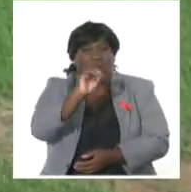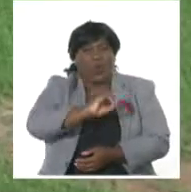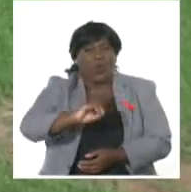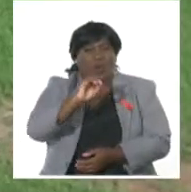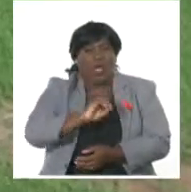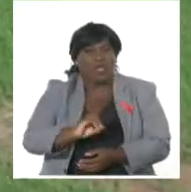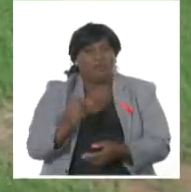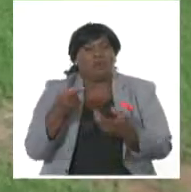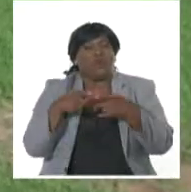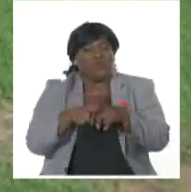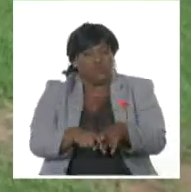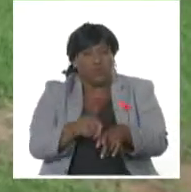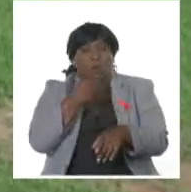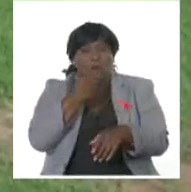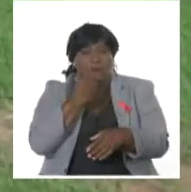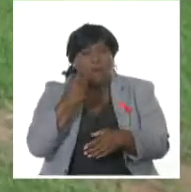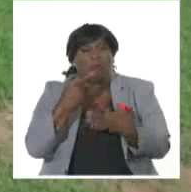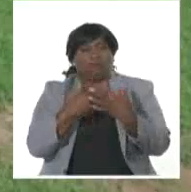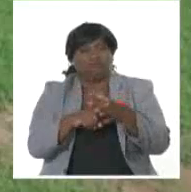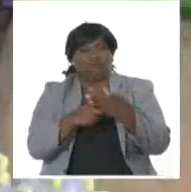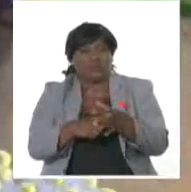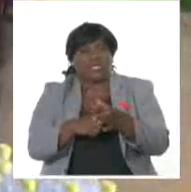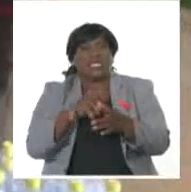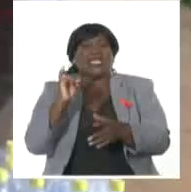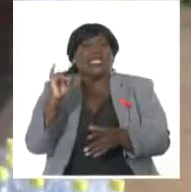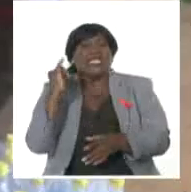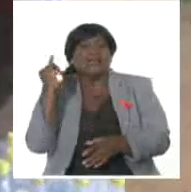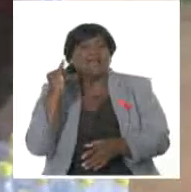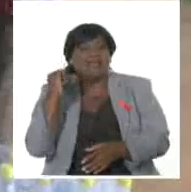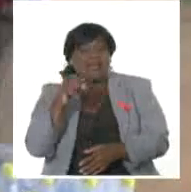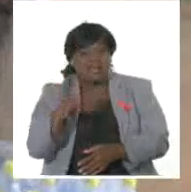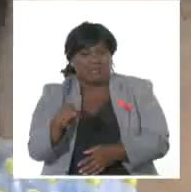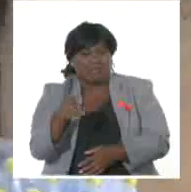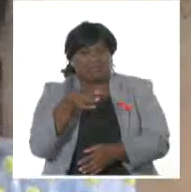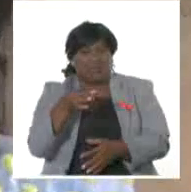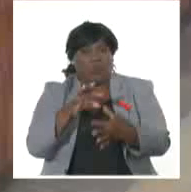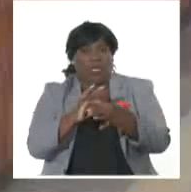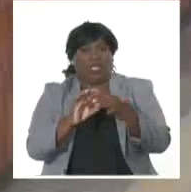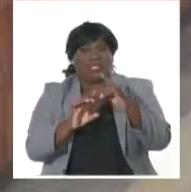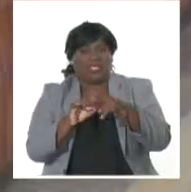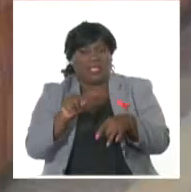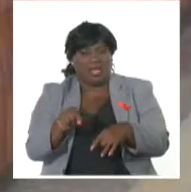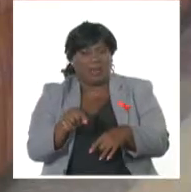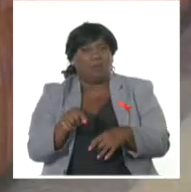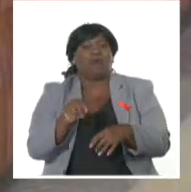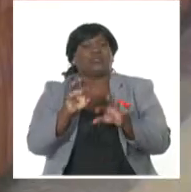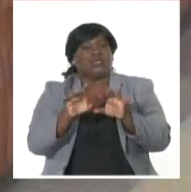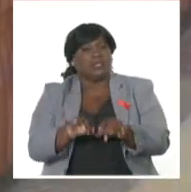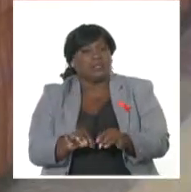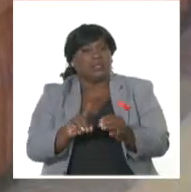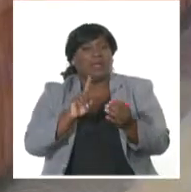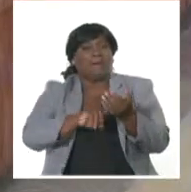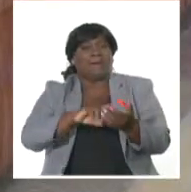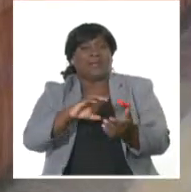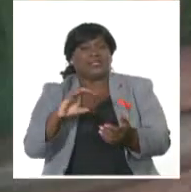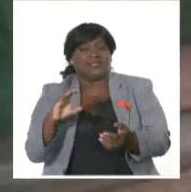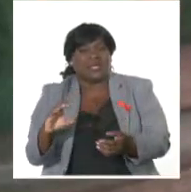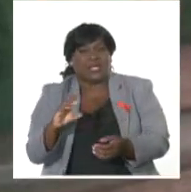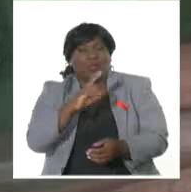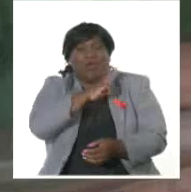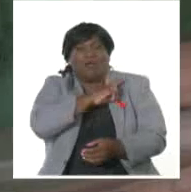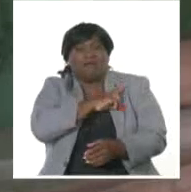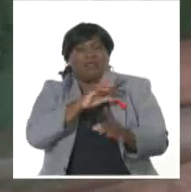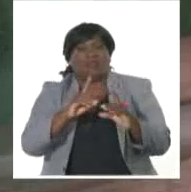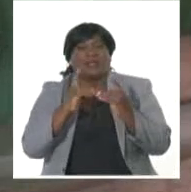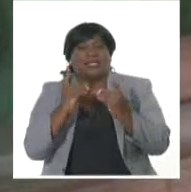juntos podemos más. En Imeas, activos, el miembro del secretariado del Comité Central del Partido, jefe de su departamento económico productivo,